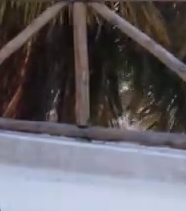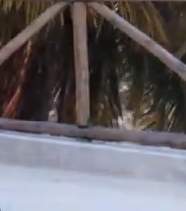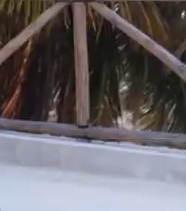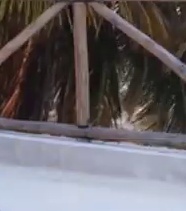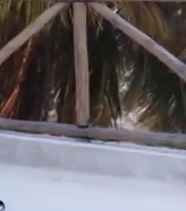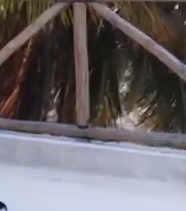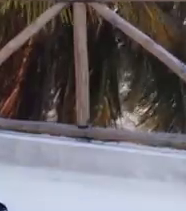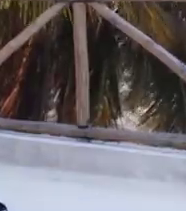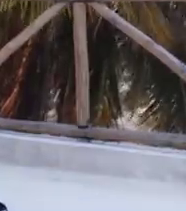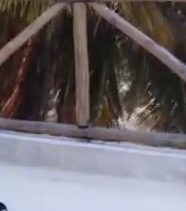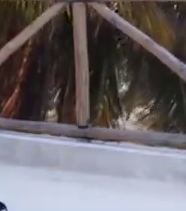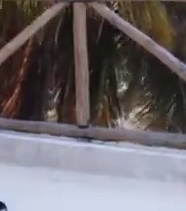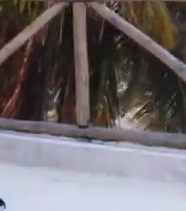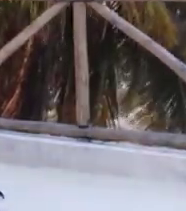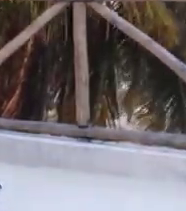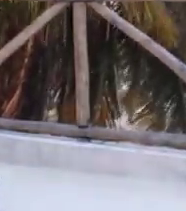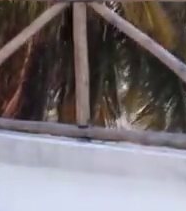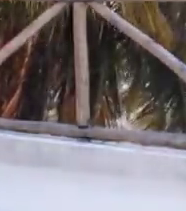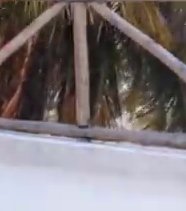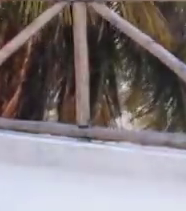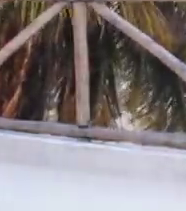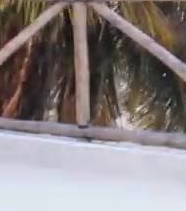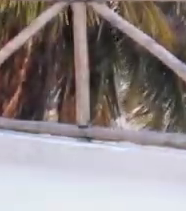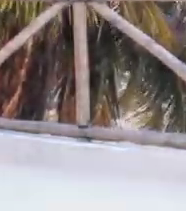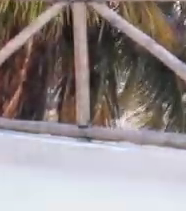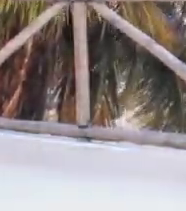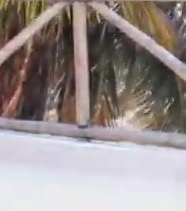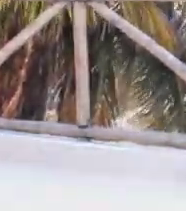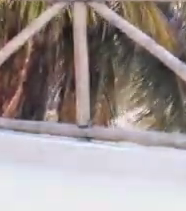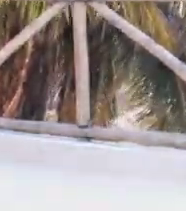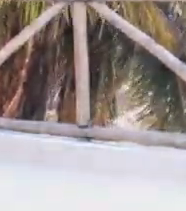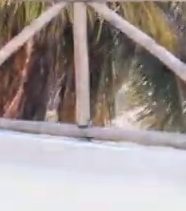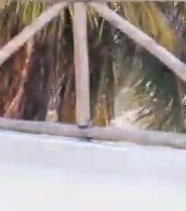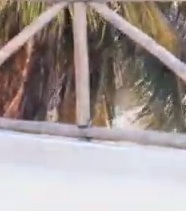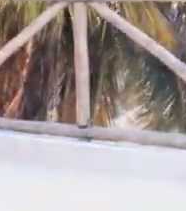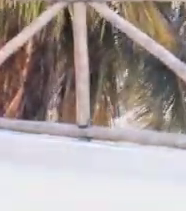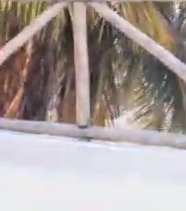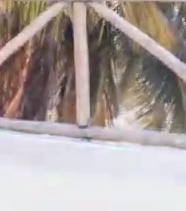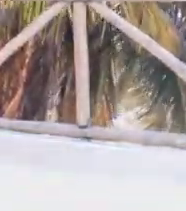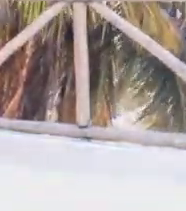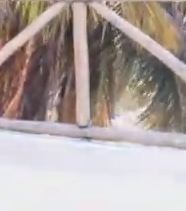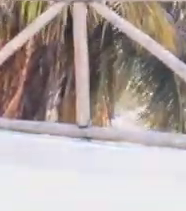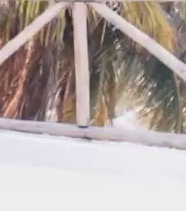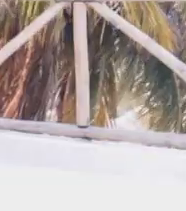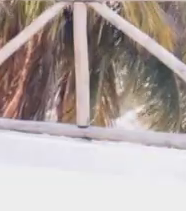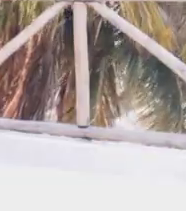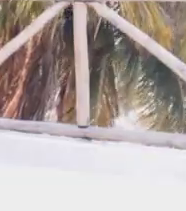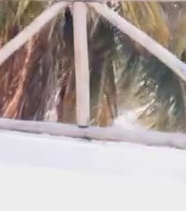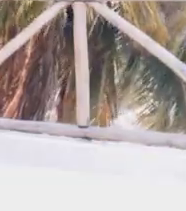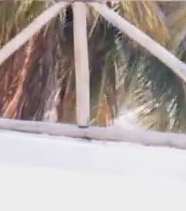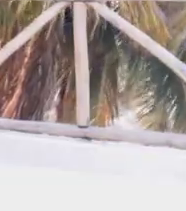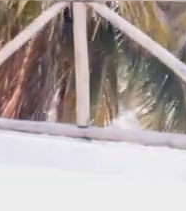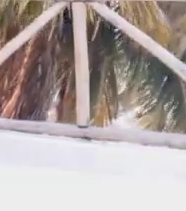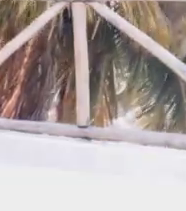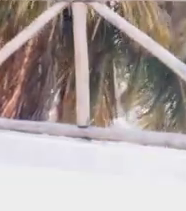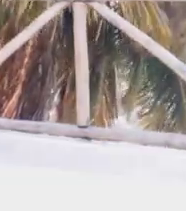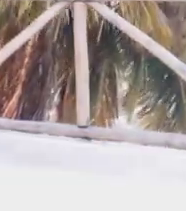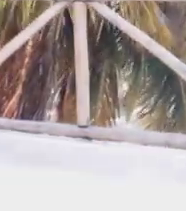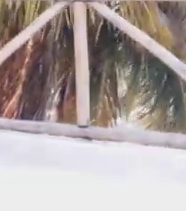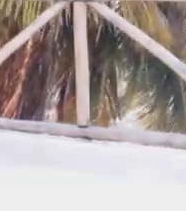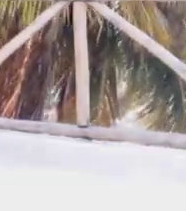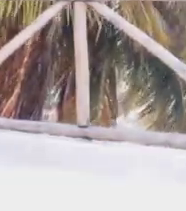Abrimos el compás y bajamos hacia la derecha, dos, tres, cuatro,